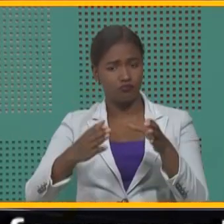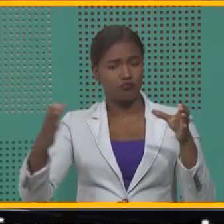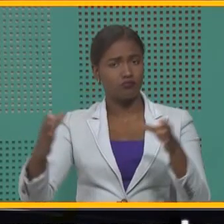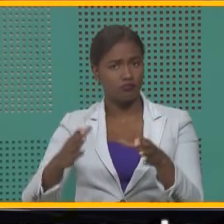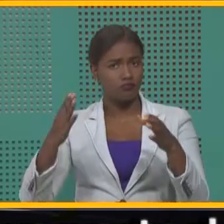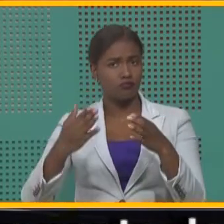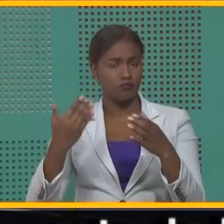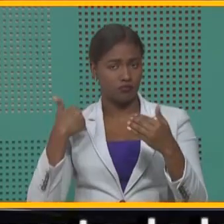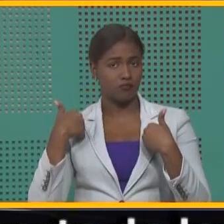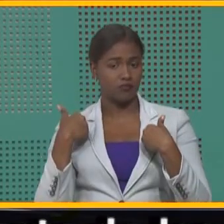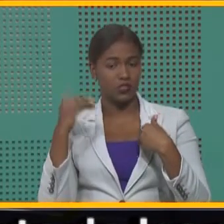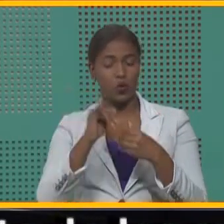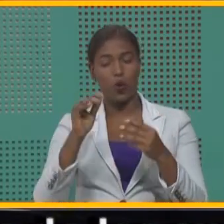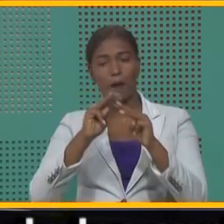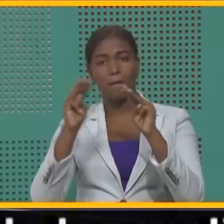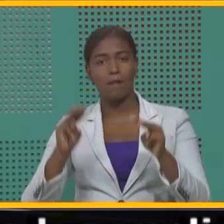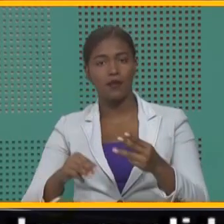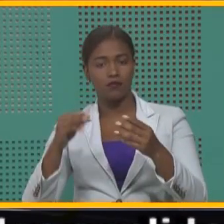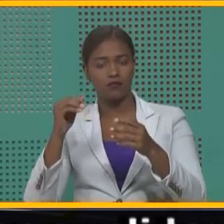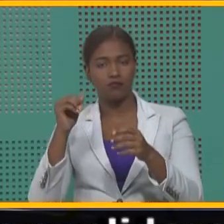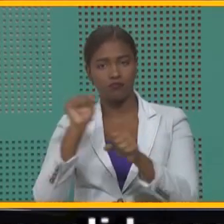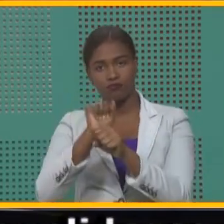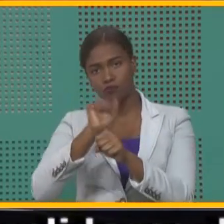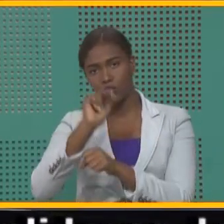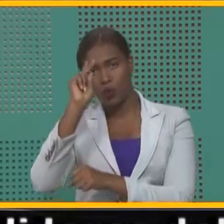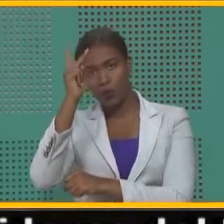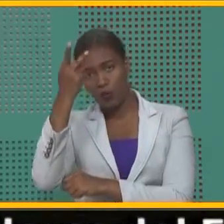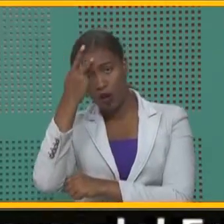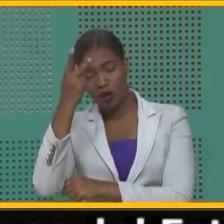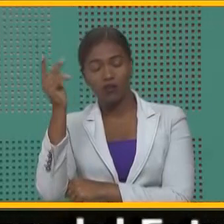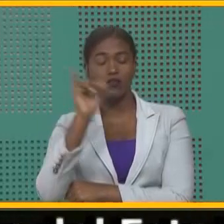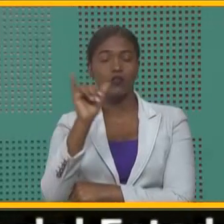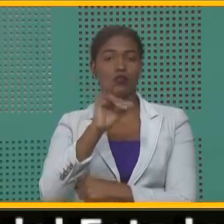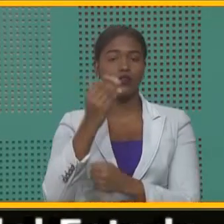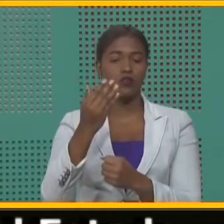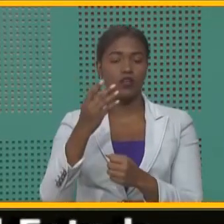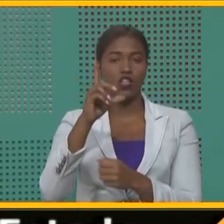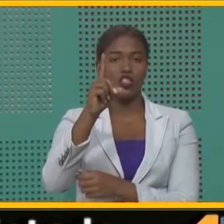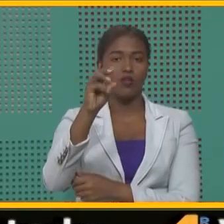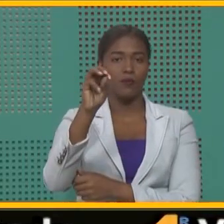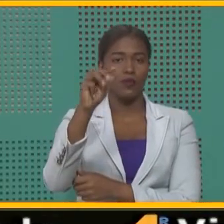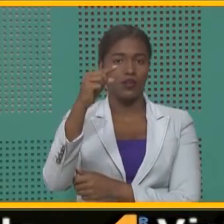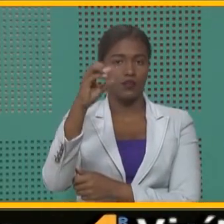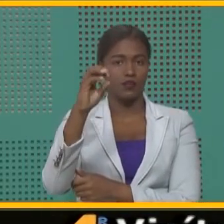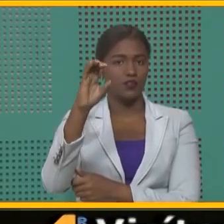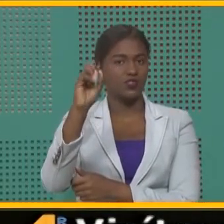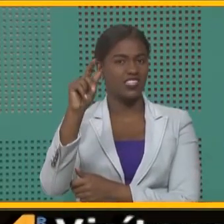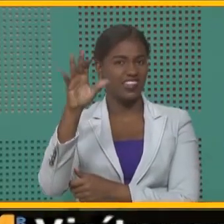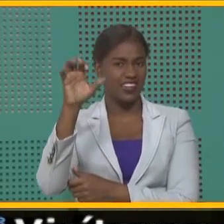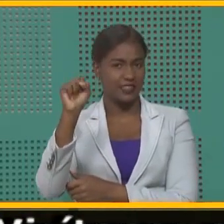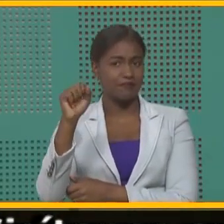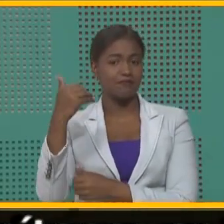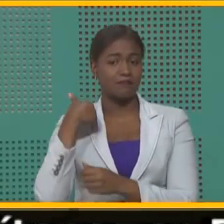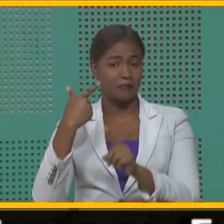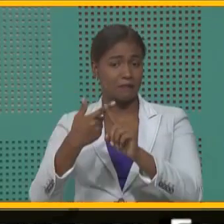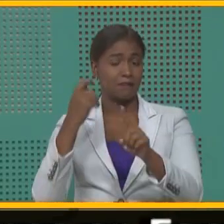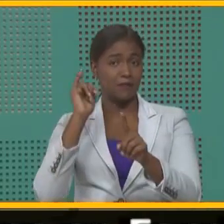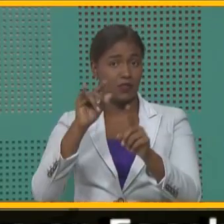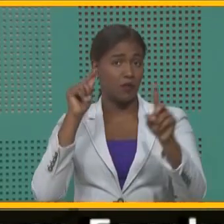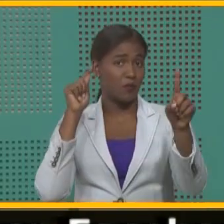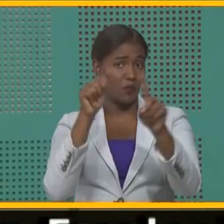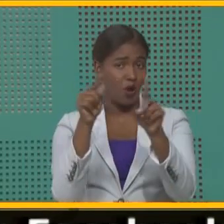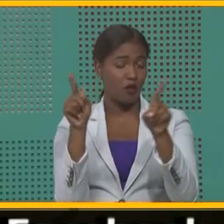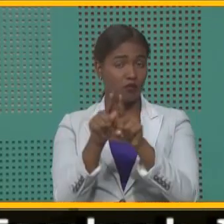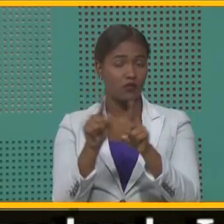tiempo atrás el ministro de Obras Públicas, el programa especial Domingo Contreras, ha sido el coordinador general de este plan. Ahí